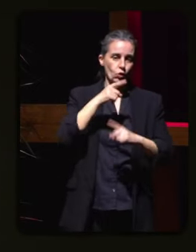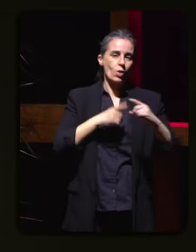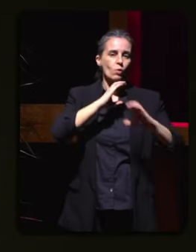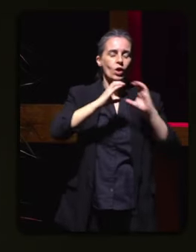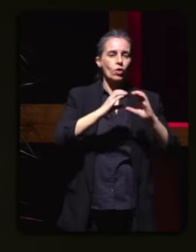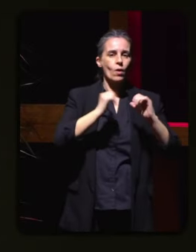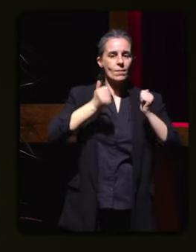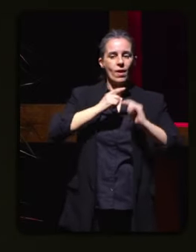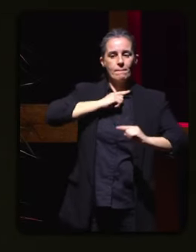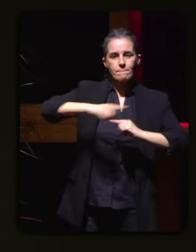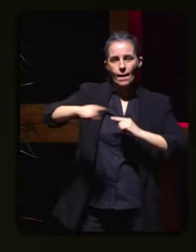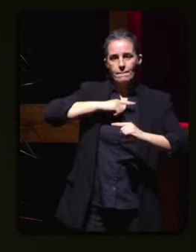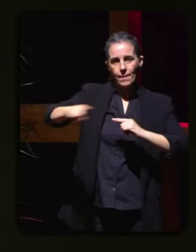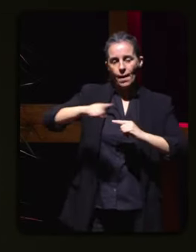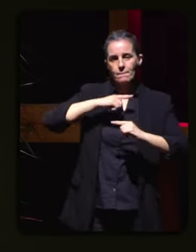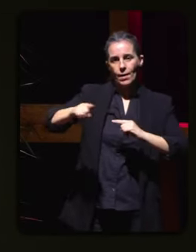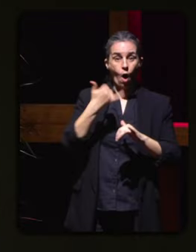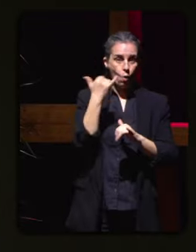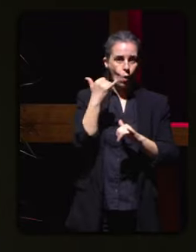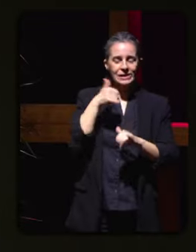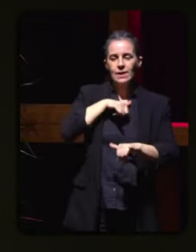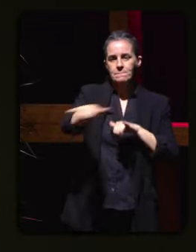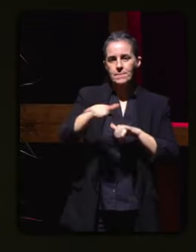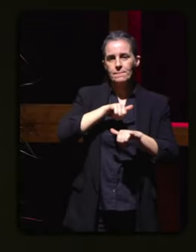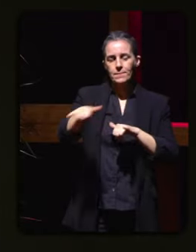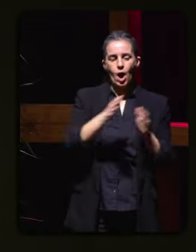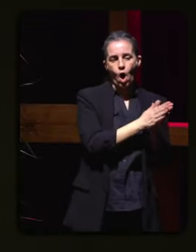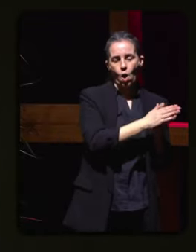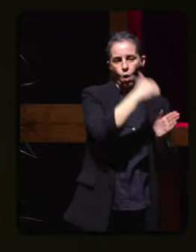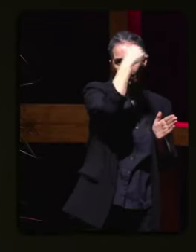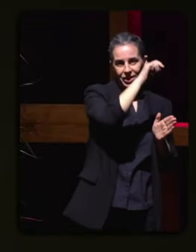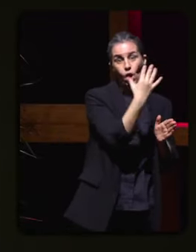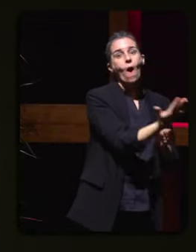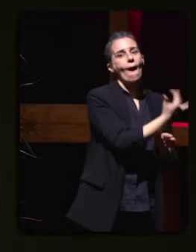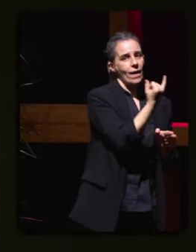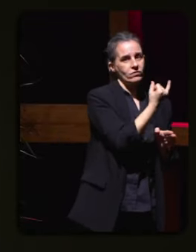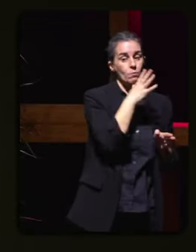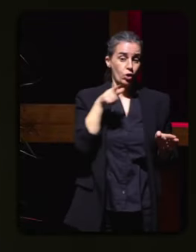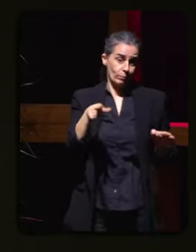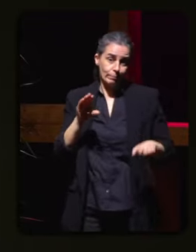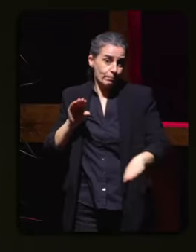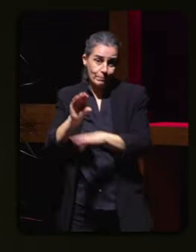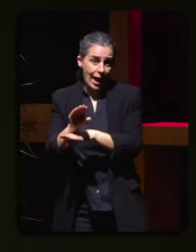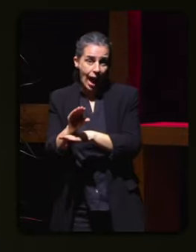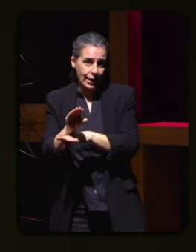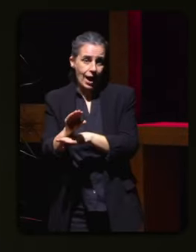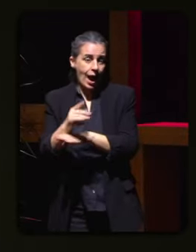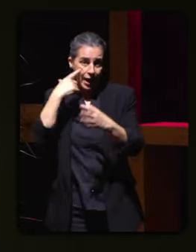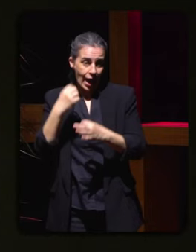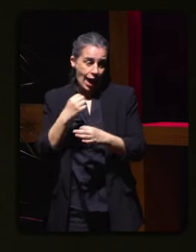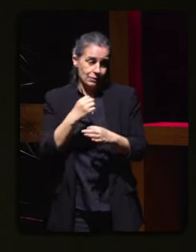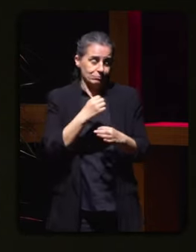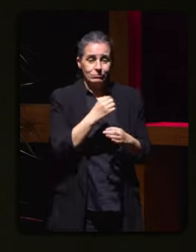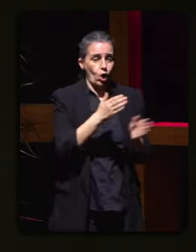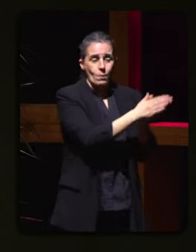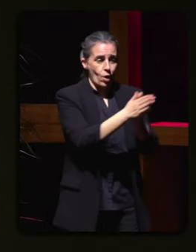mensaxes a través de whatsapp dun compañero dun dos seus xefes porque ela é becaria polo tanto prácticamente toda a redacción son os